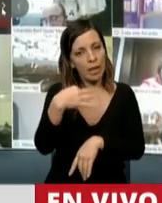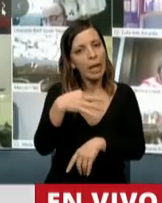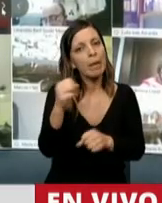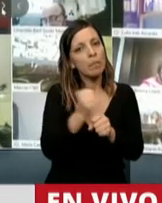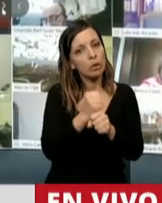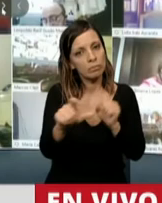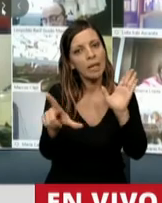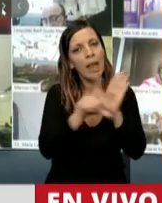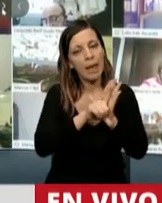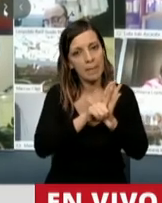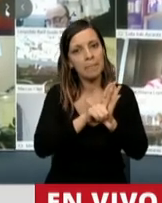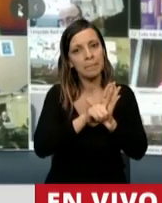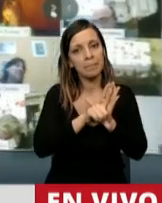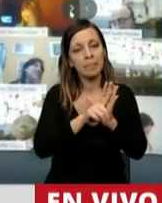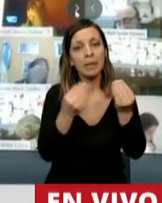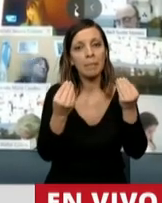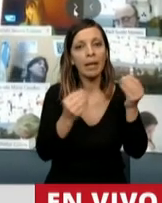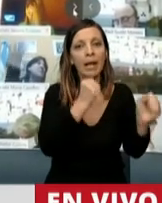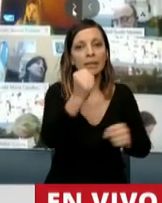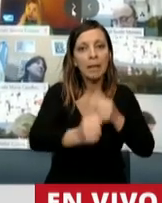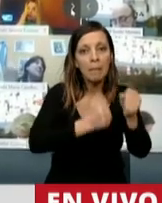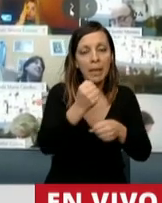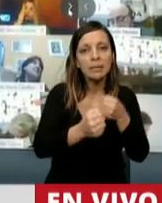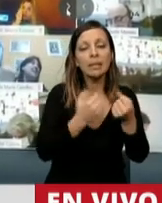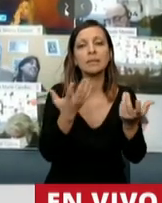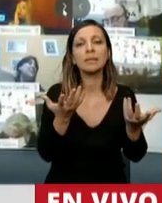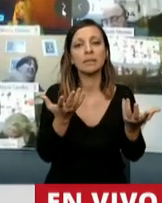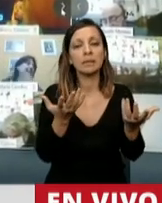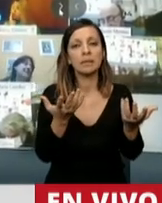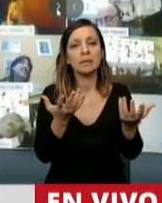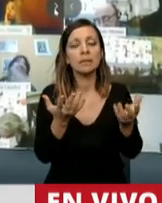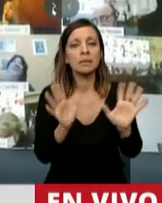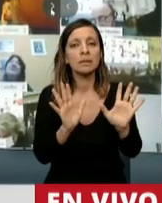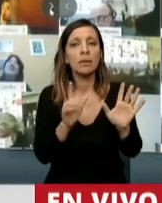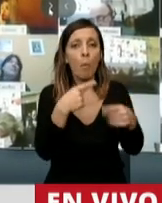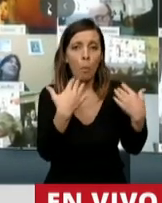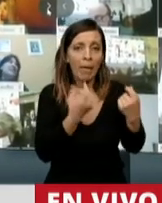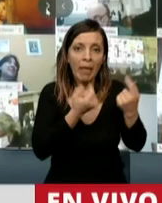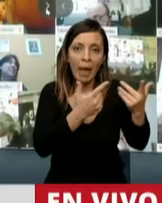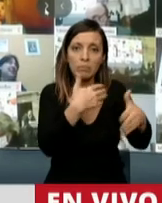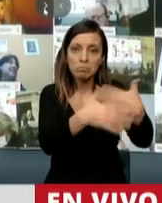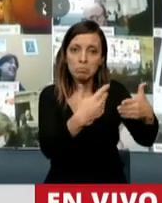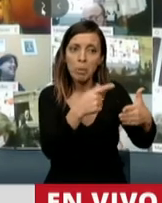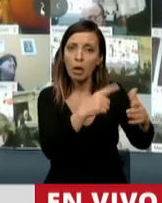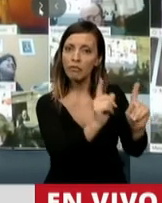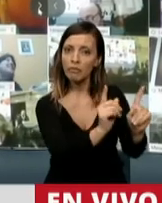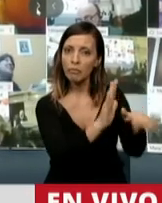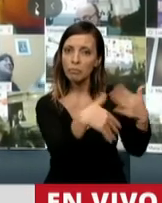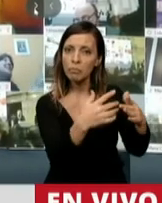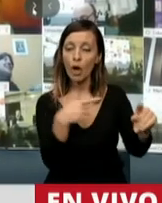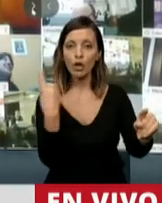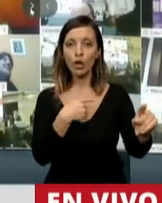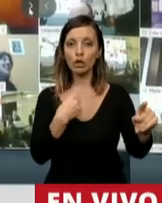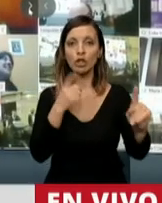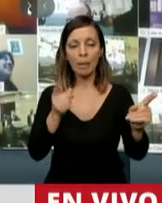una ley que las empresas que pueden continuar les permita continuar y que seamos nosotros